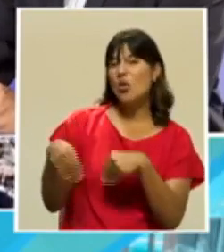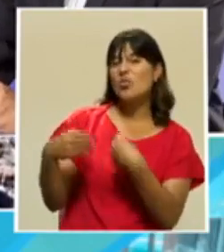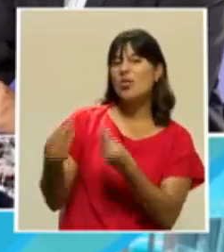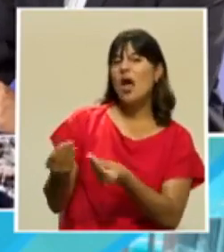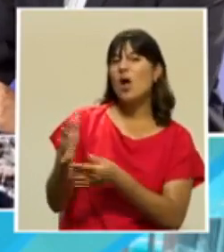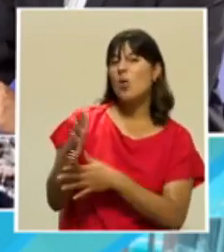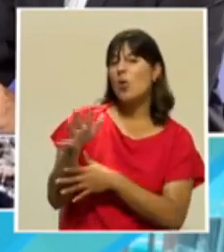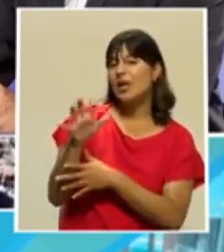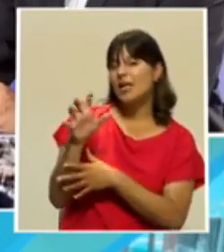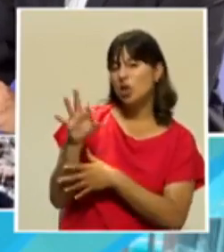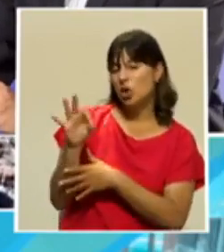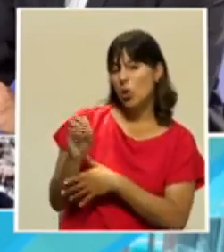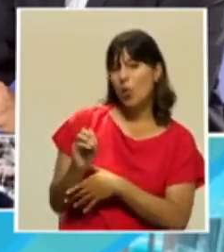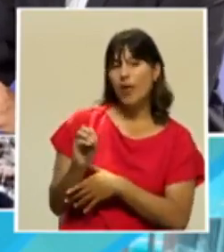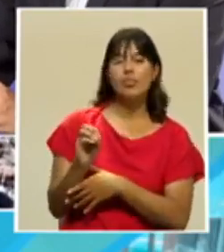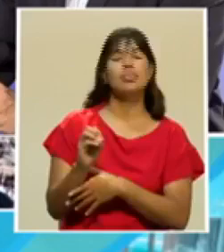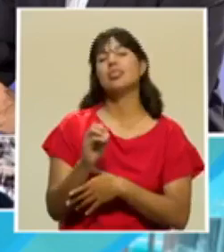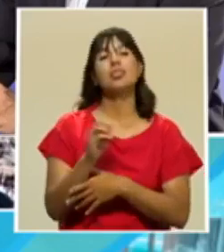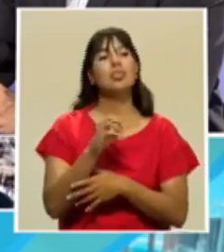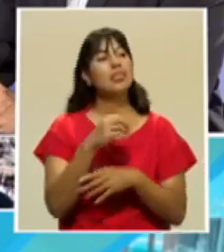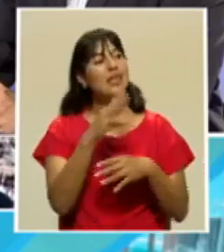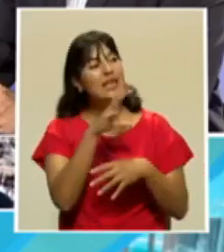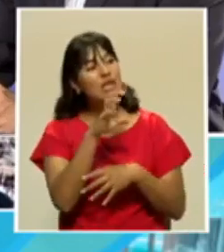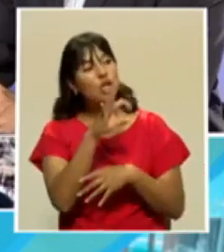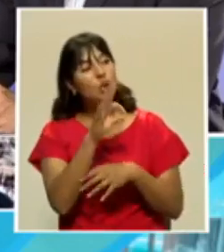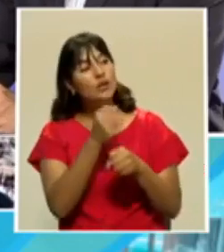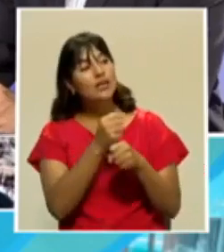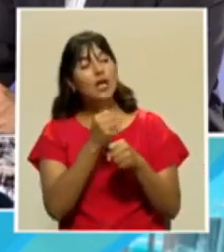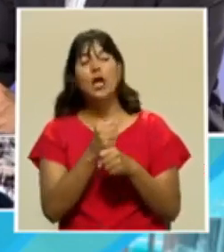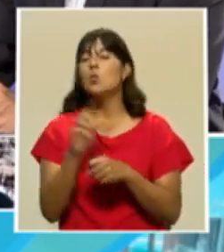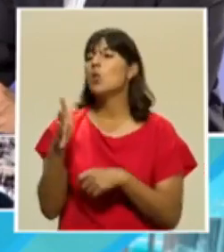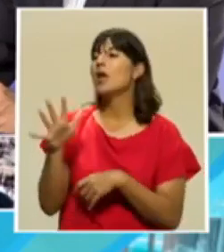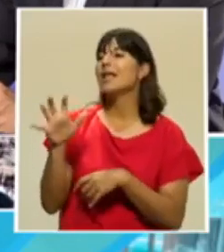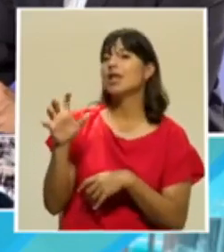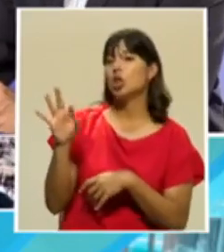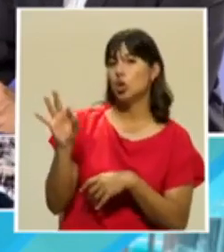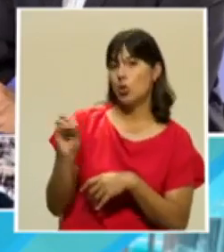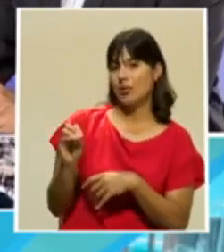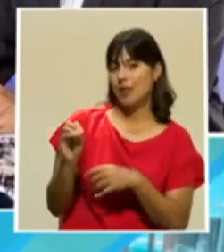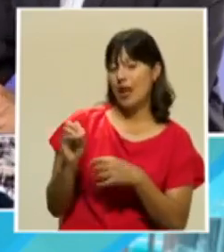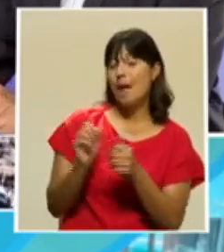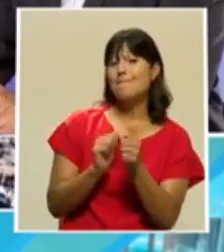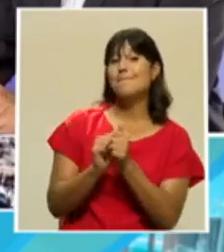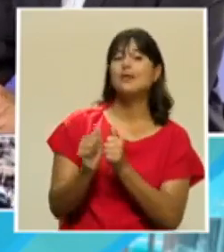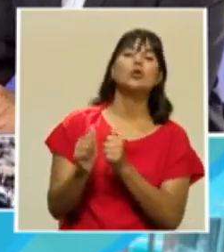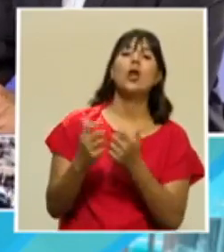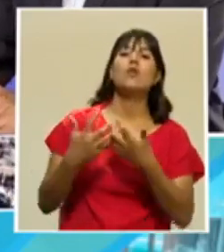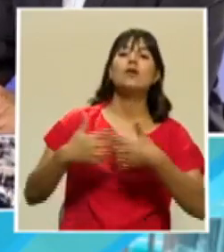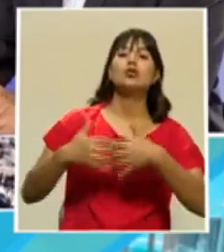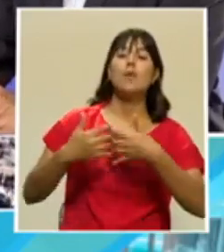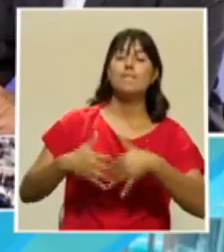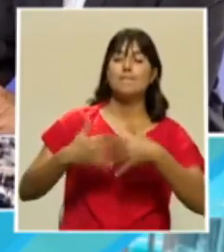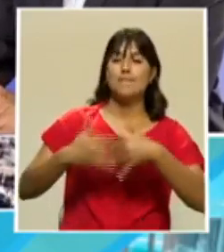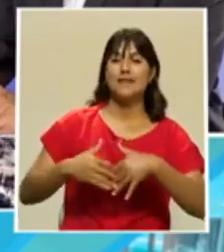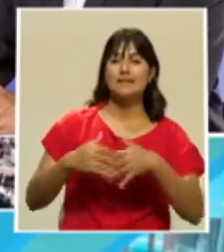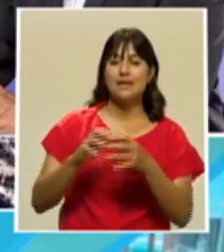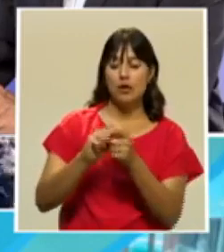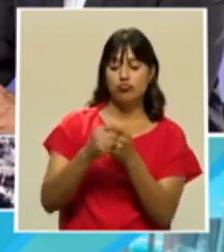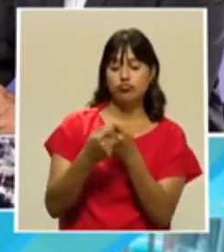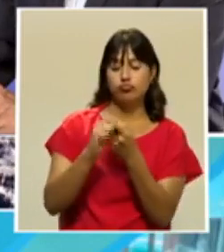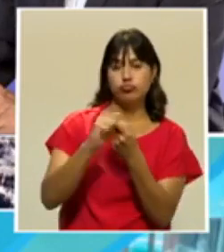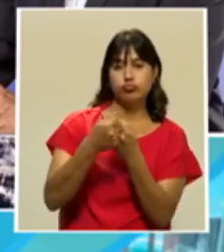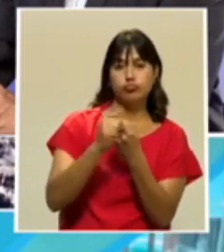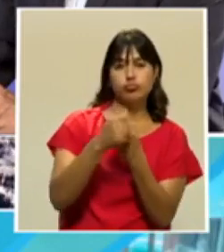590 de las cuales la mayoría son las peladoras de camarón, que lamentablemente son personas que